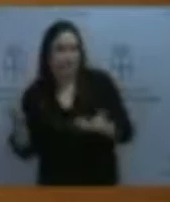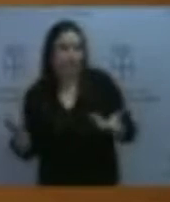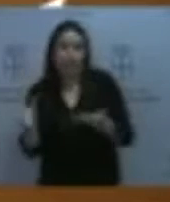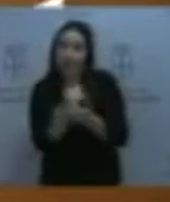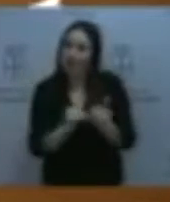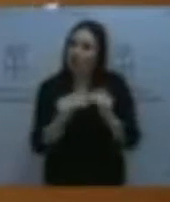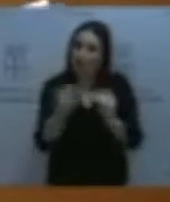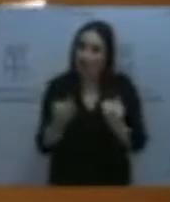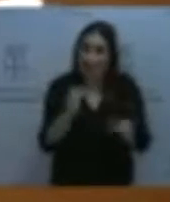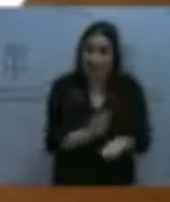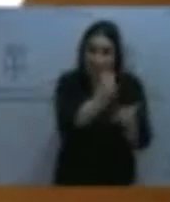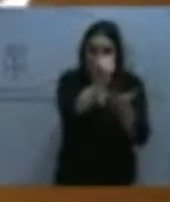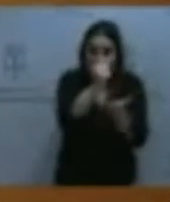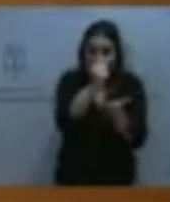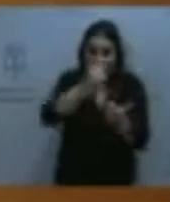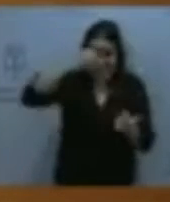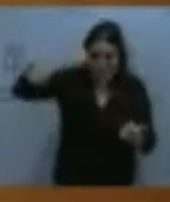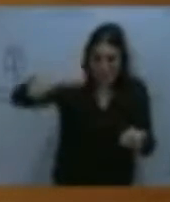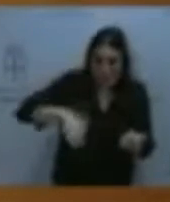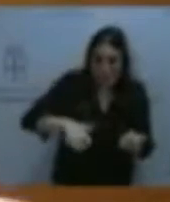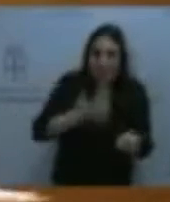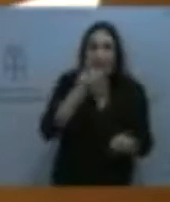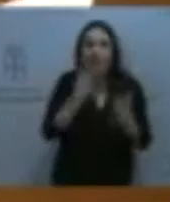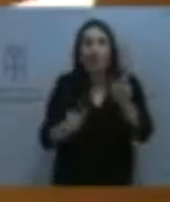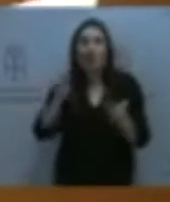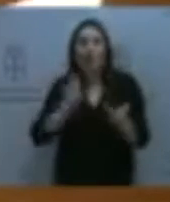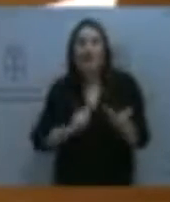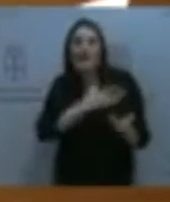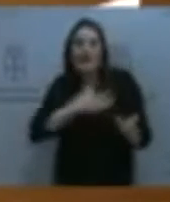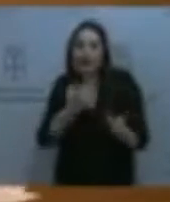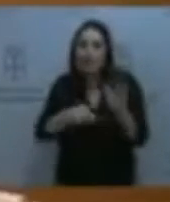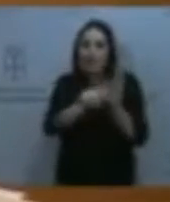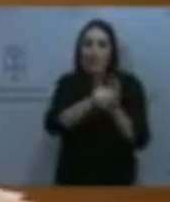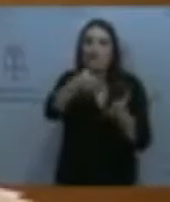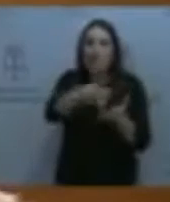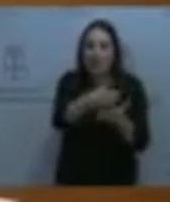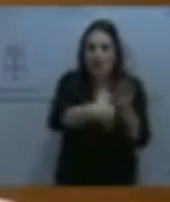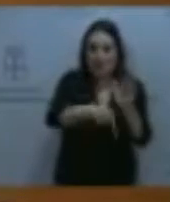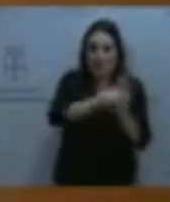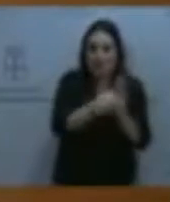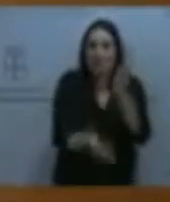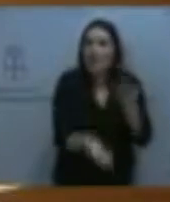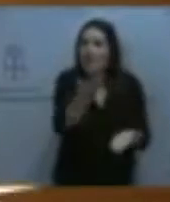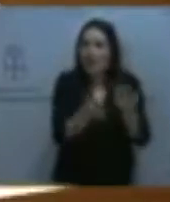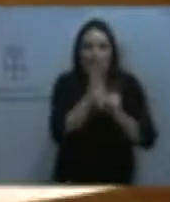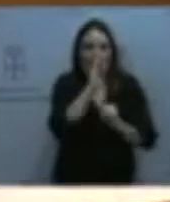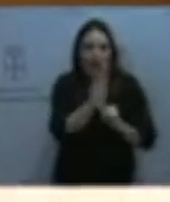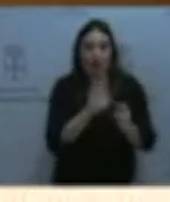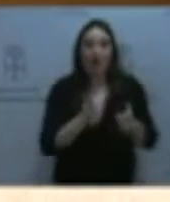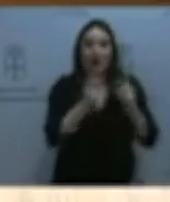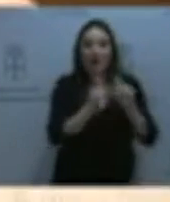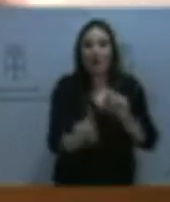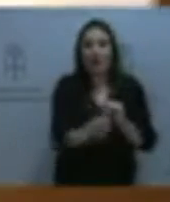todos los profesionales interesados en formar parte de ellas solicitan su inscripción, se valoran de forma inmediata el apartado 1